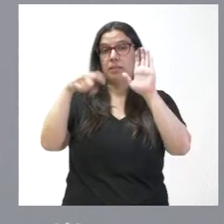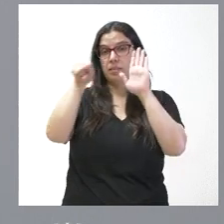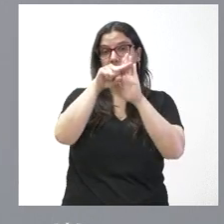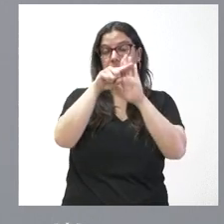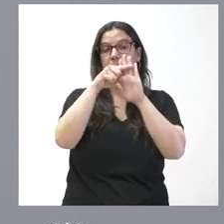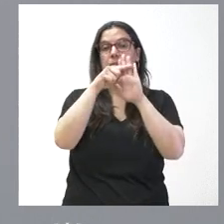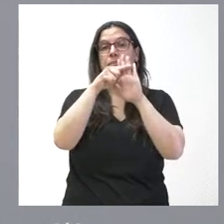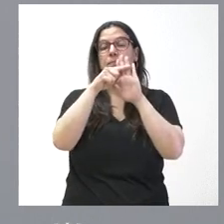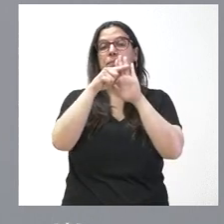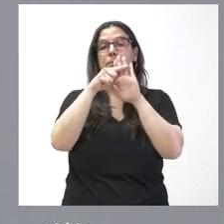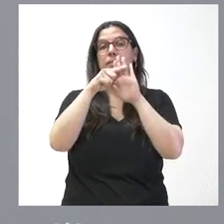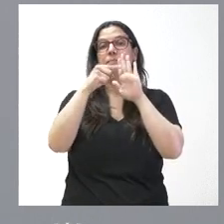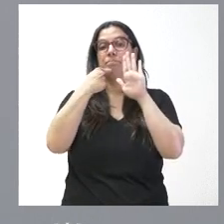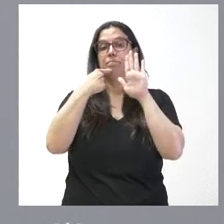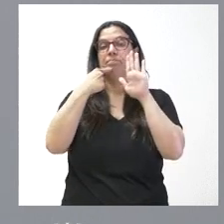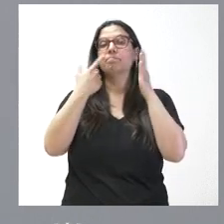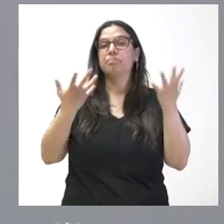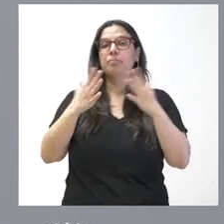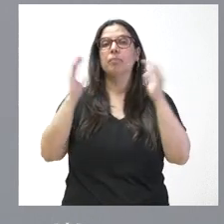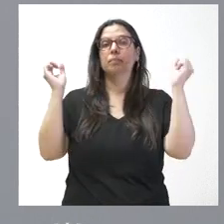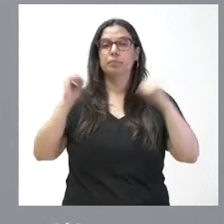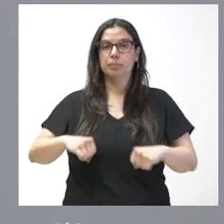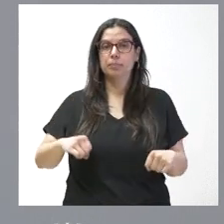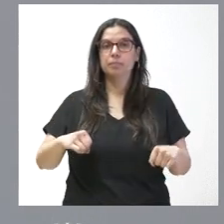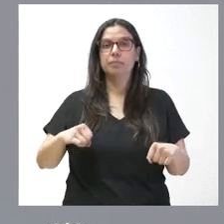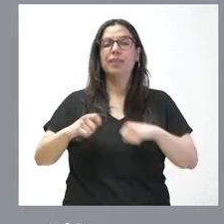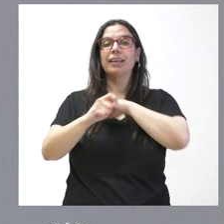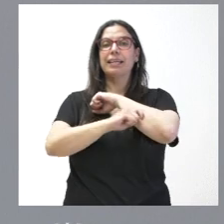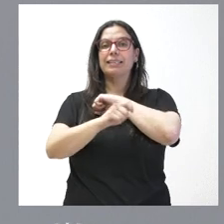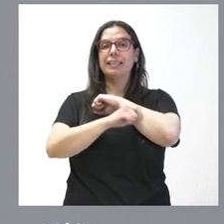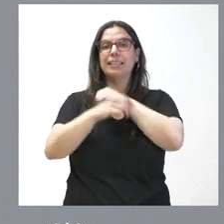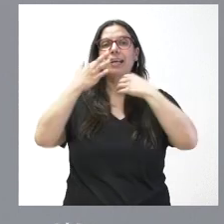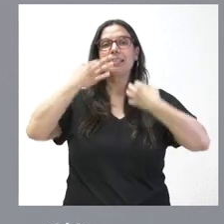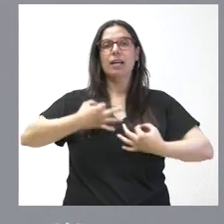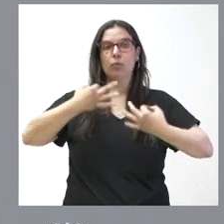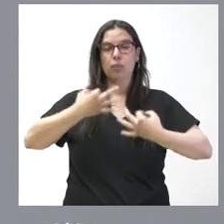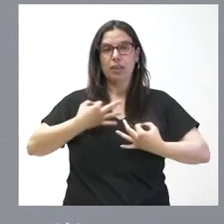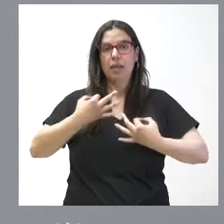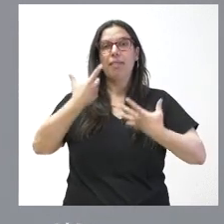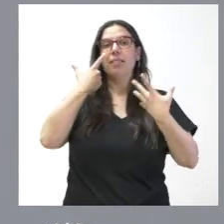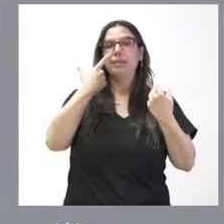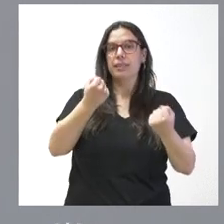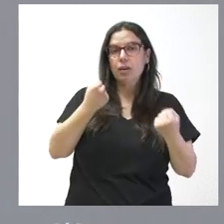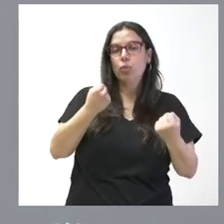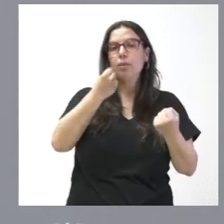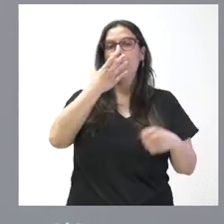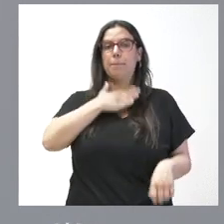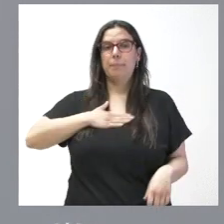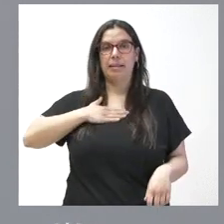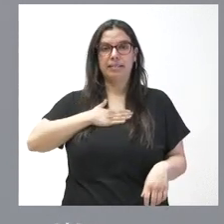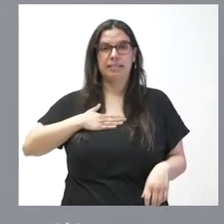de esa documentación la aprobación de la Estrategia de Seguridad, Salud y Bienestar